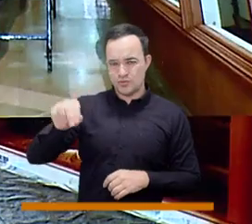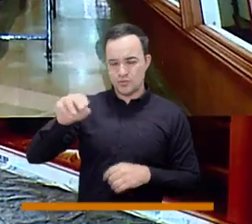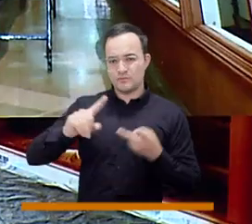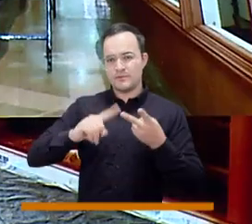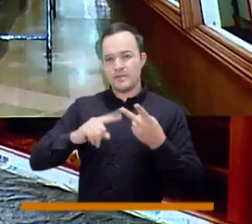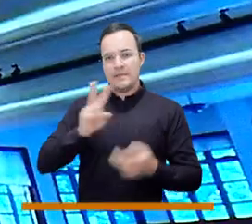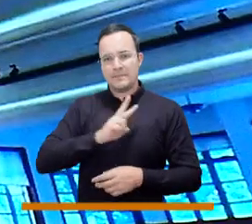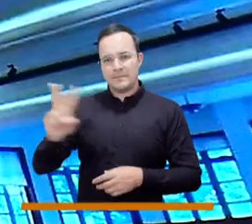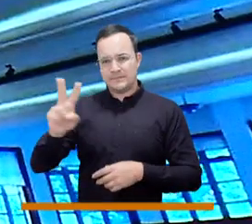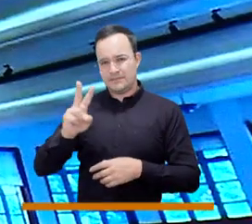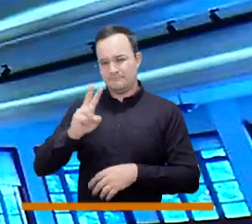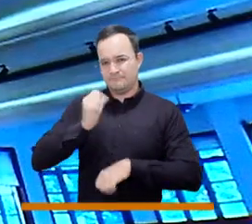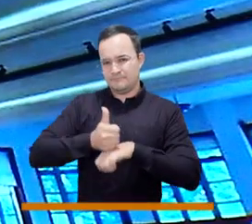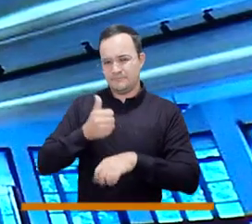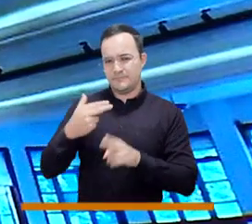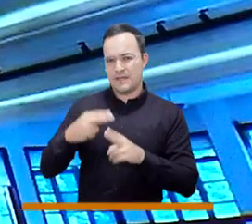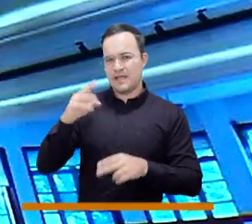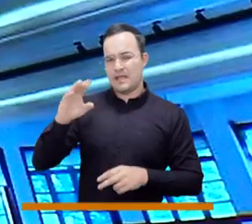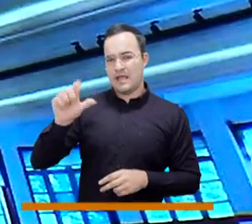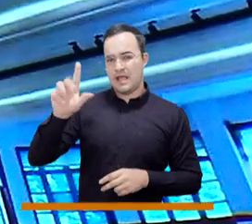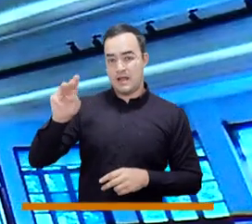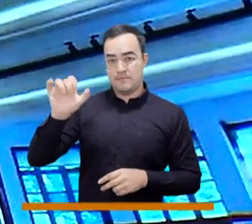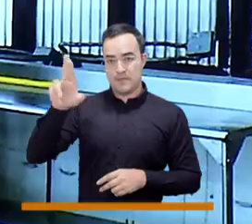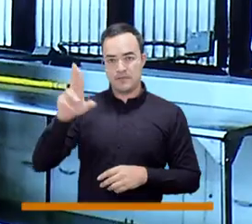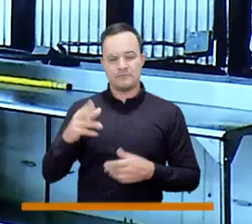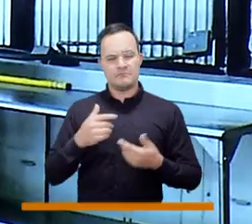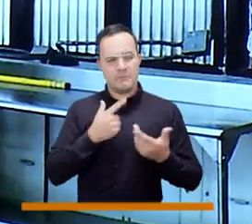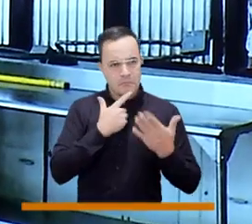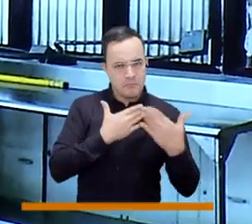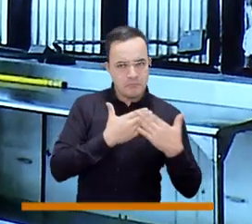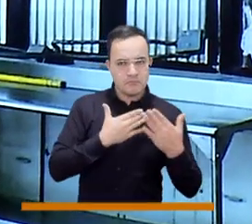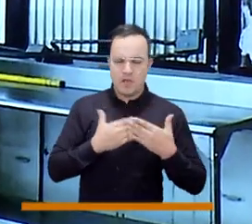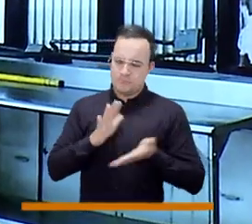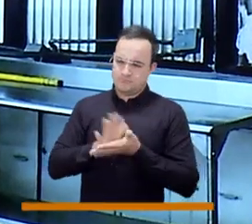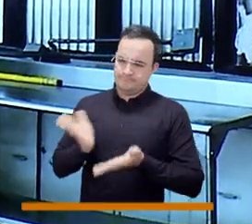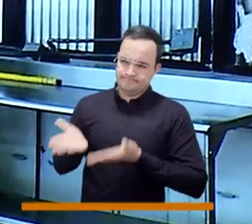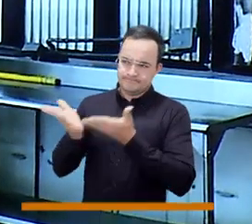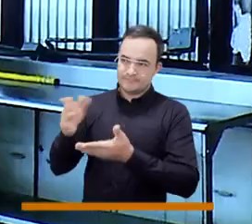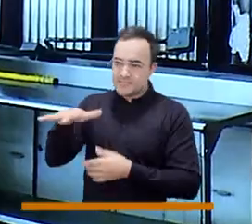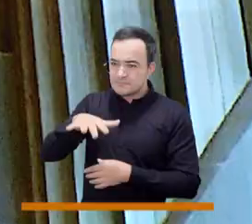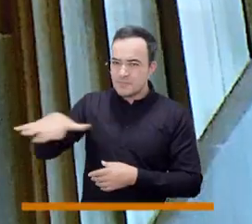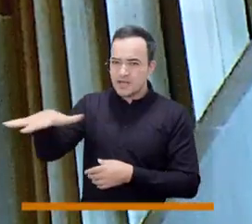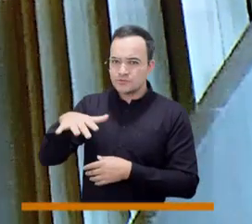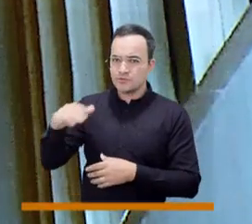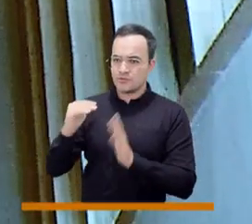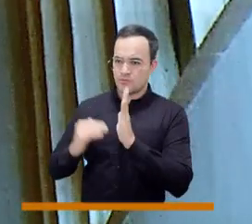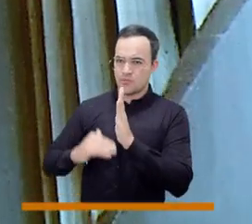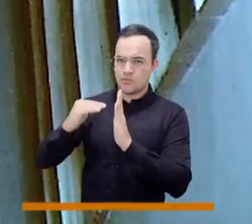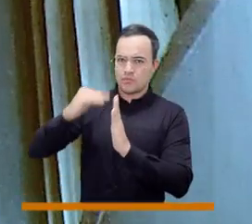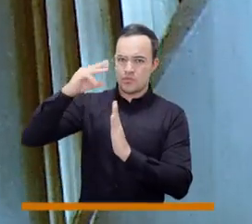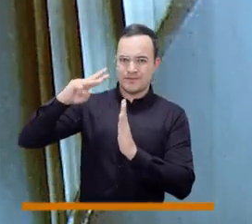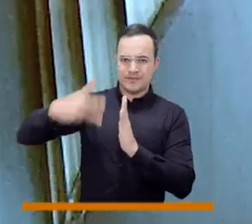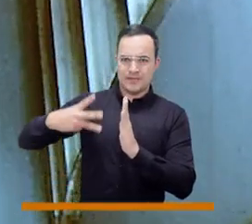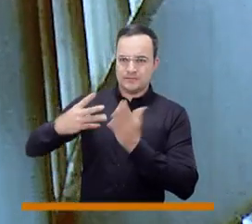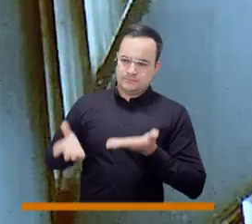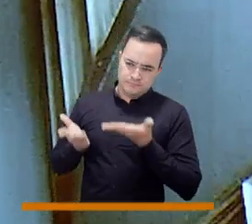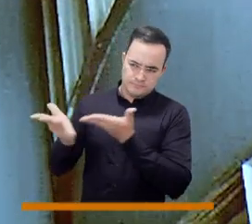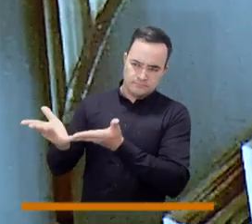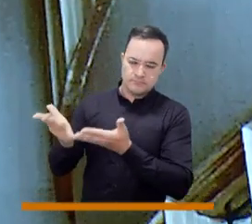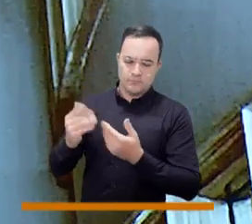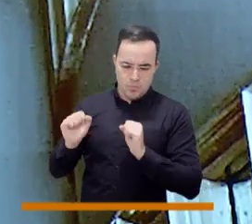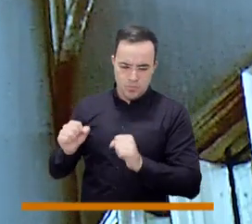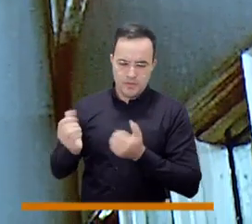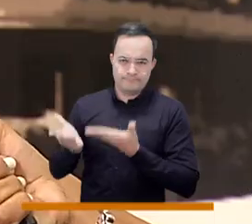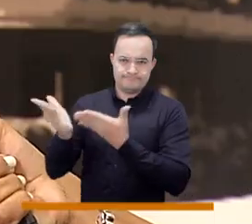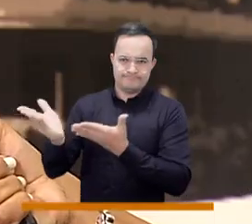y el vicerector general, el doctor Elmer Gaviria, le entregan a la Facultad de Medicina el espacio, le entregan esos